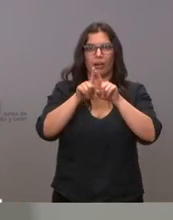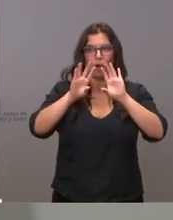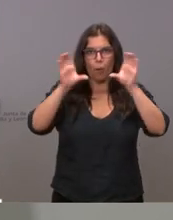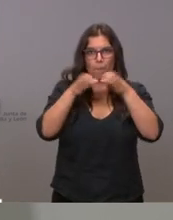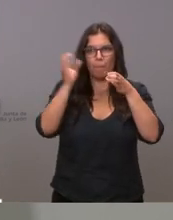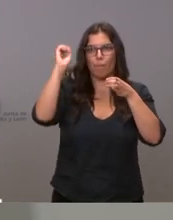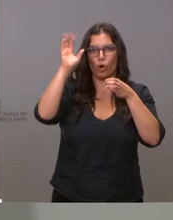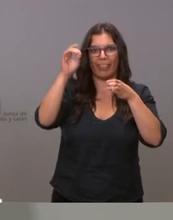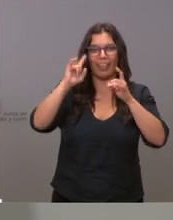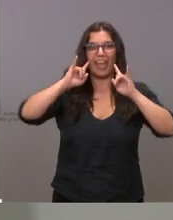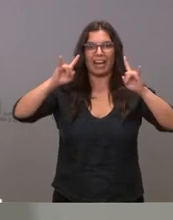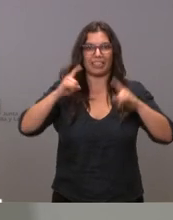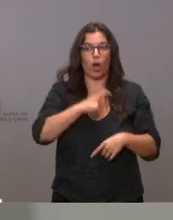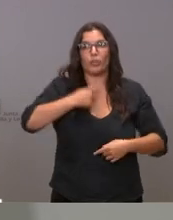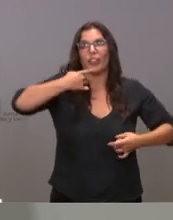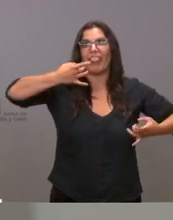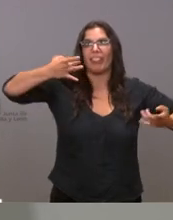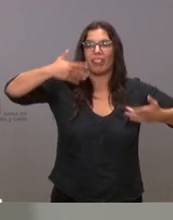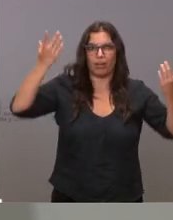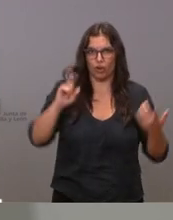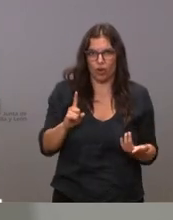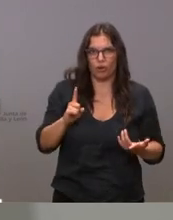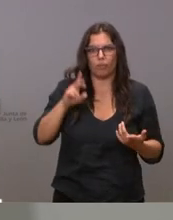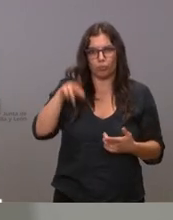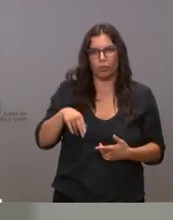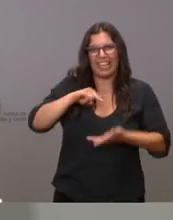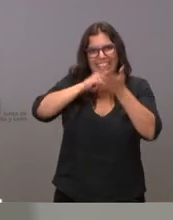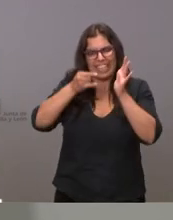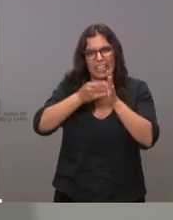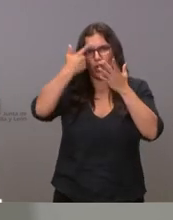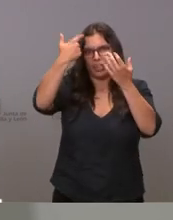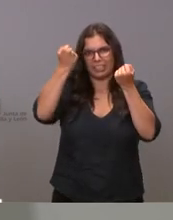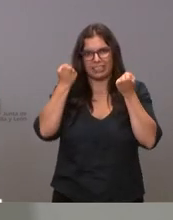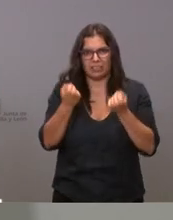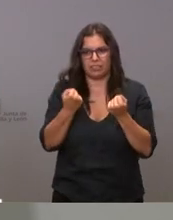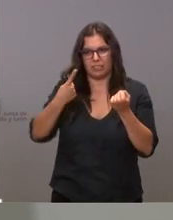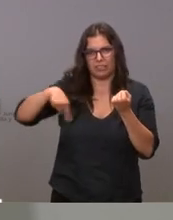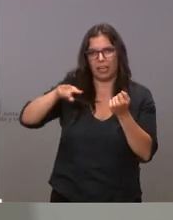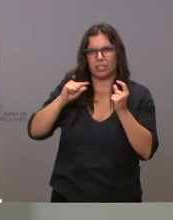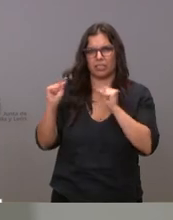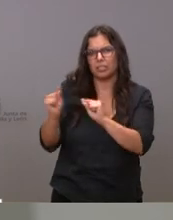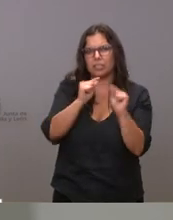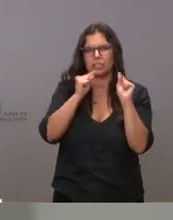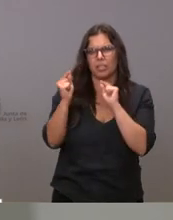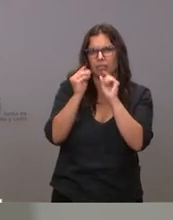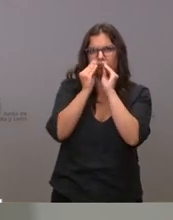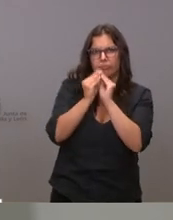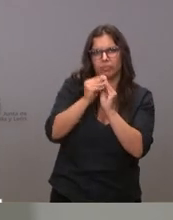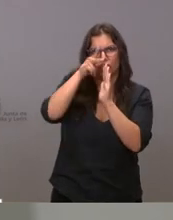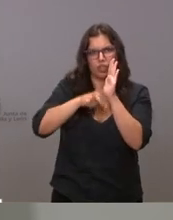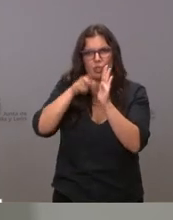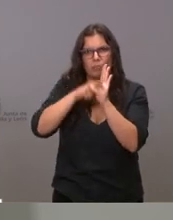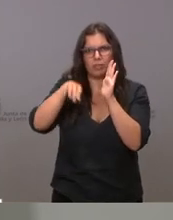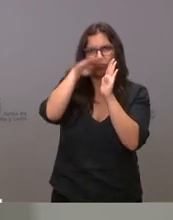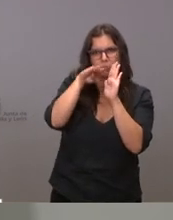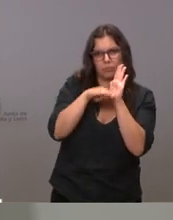que la comisión de no sé qué es la ponencia de alertas que son los técnicos que elaboran el semáforo que elaboran las medidas restrictivas